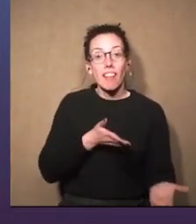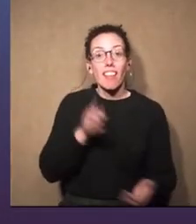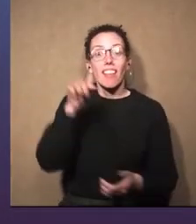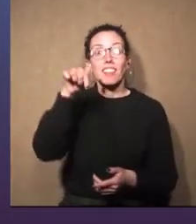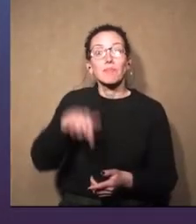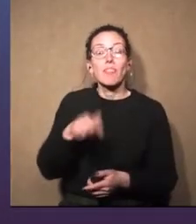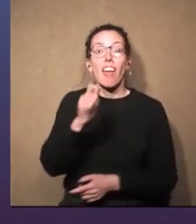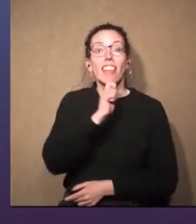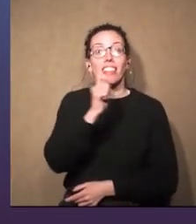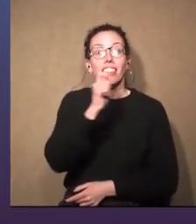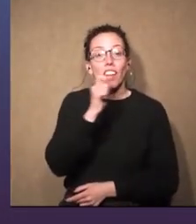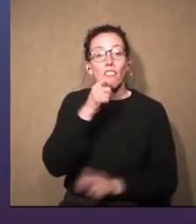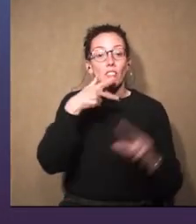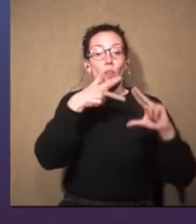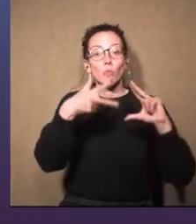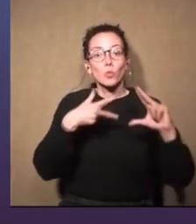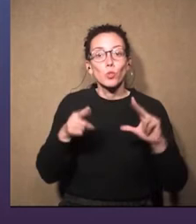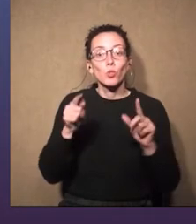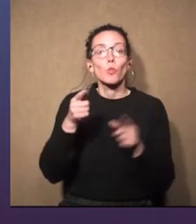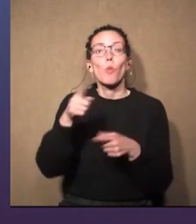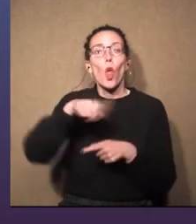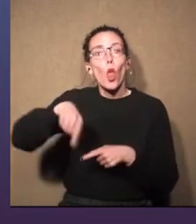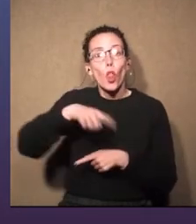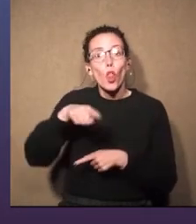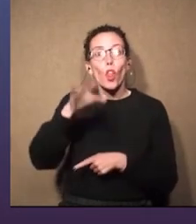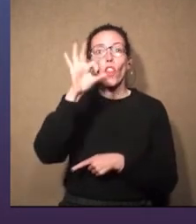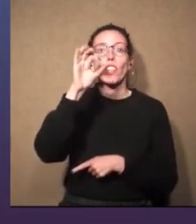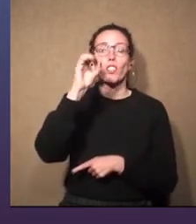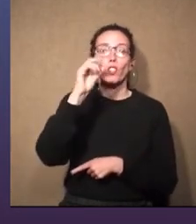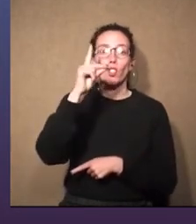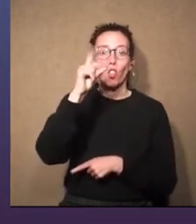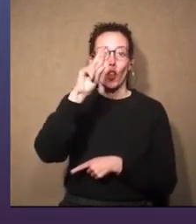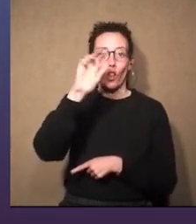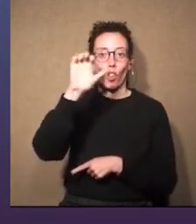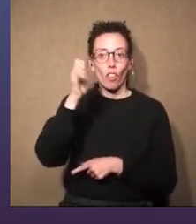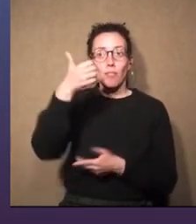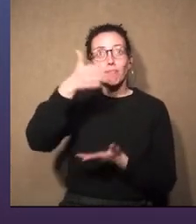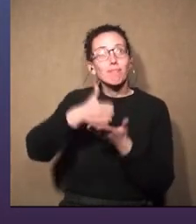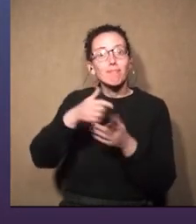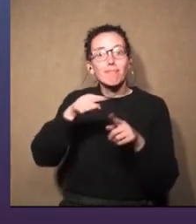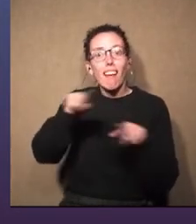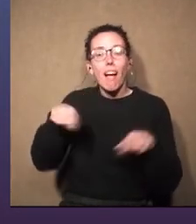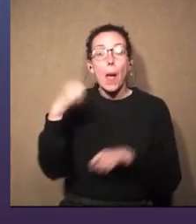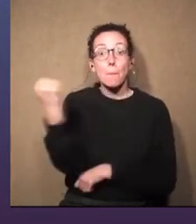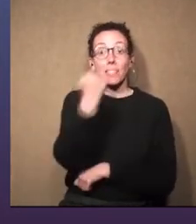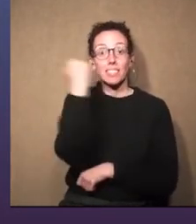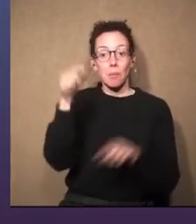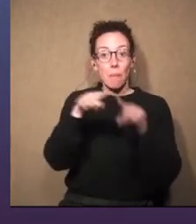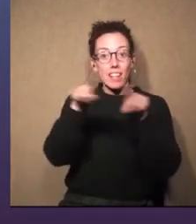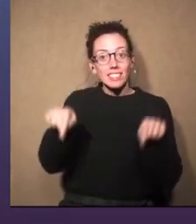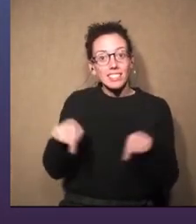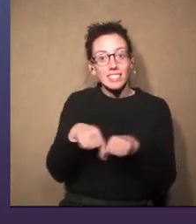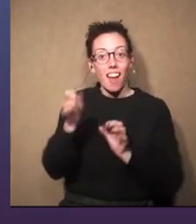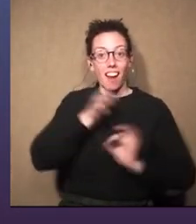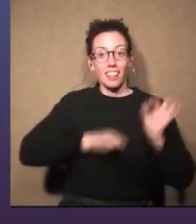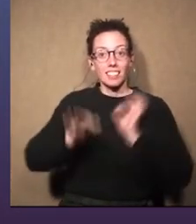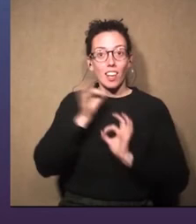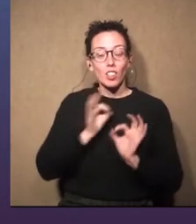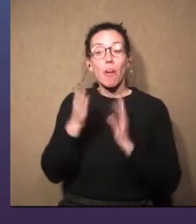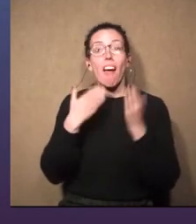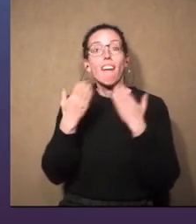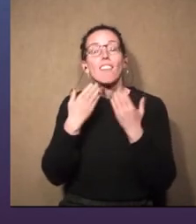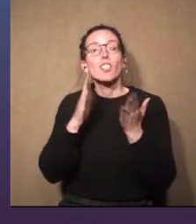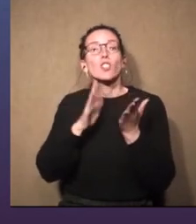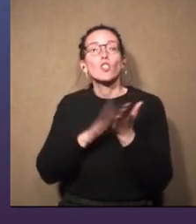Bienvenidos y bienvenidas a los Perifoneos Online del Auditorio Nacional del Sodre. Nos encontramos en el escenario de la Sala Eduardo Fabini del Auditorio para